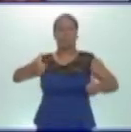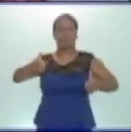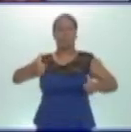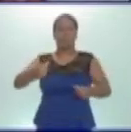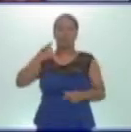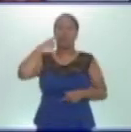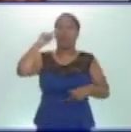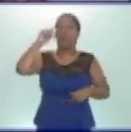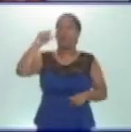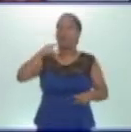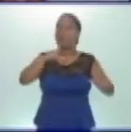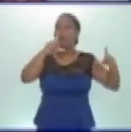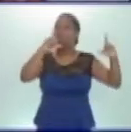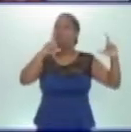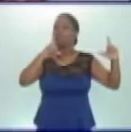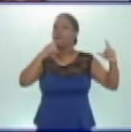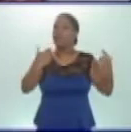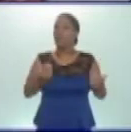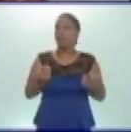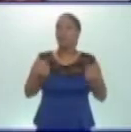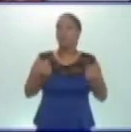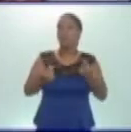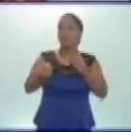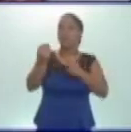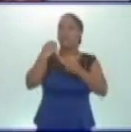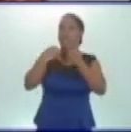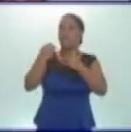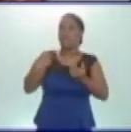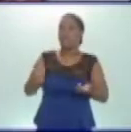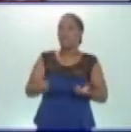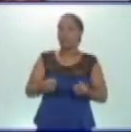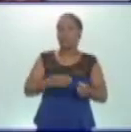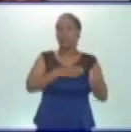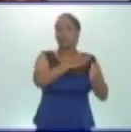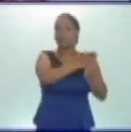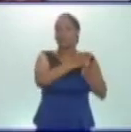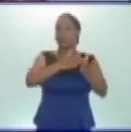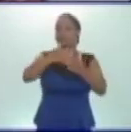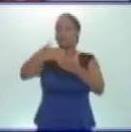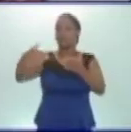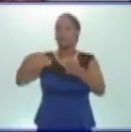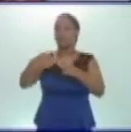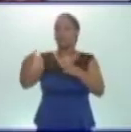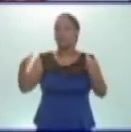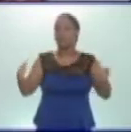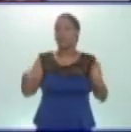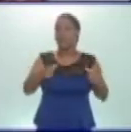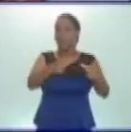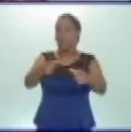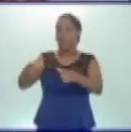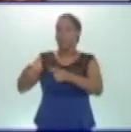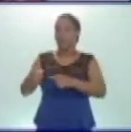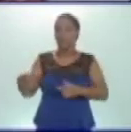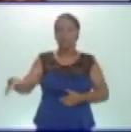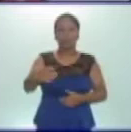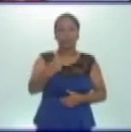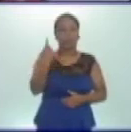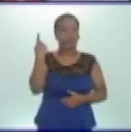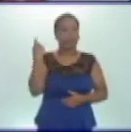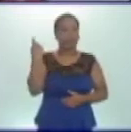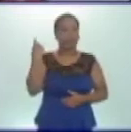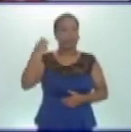imagen muchos alimentos distribuidos en grupos. Todos ellos los necesitamos para poder estar saludables,